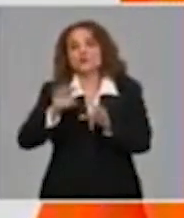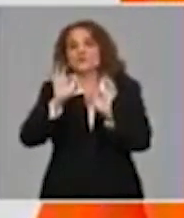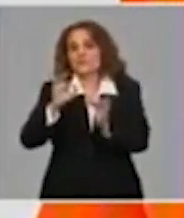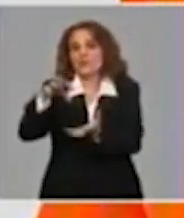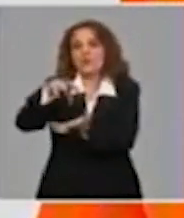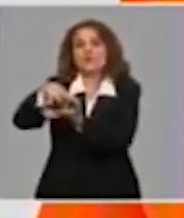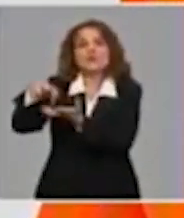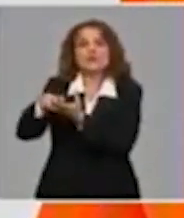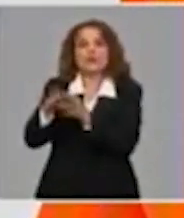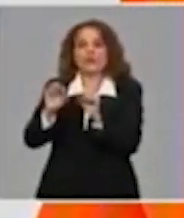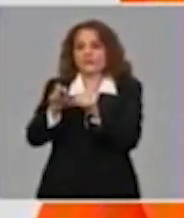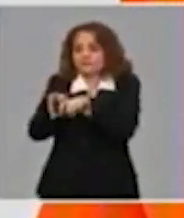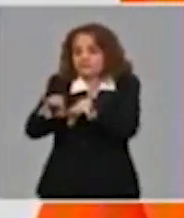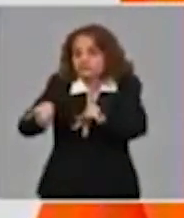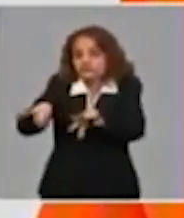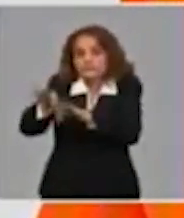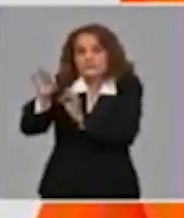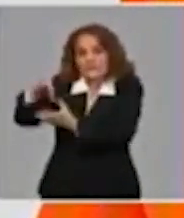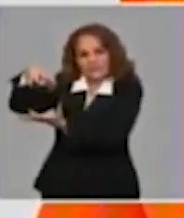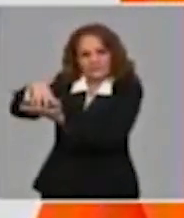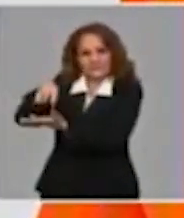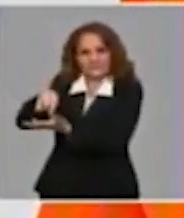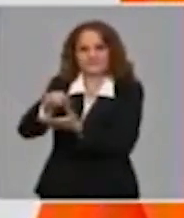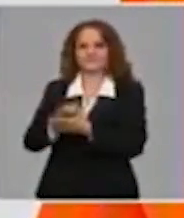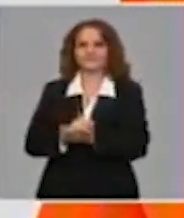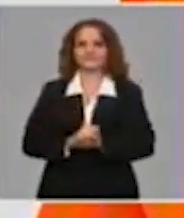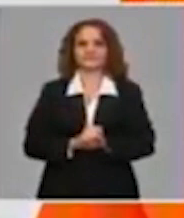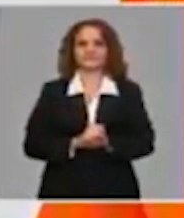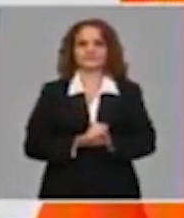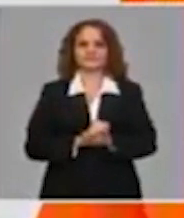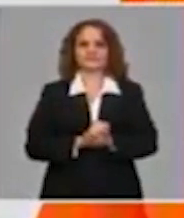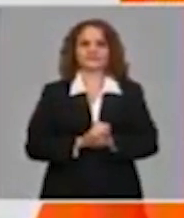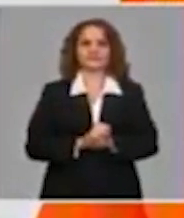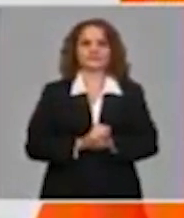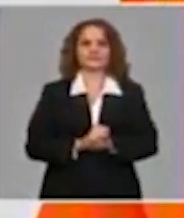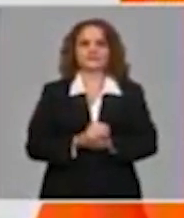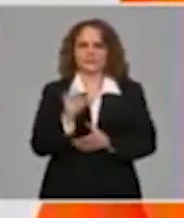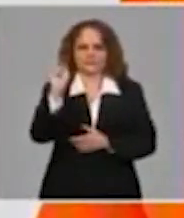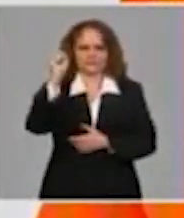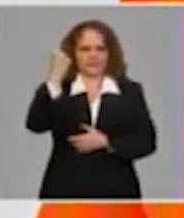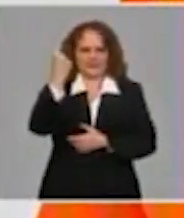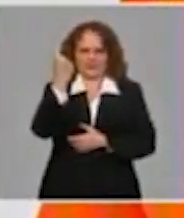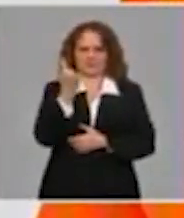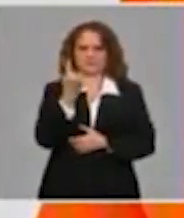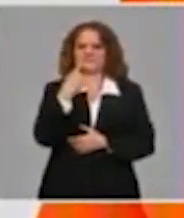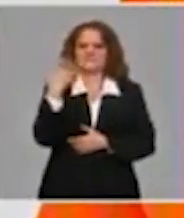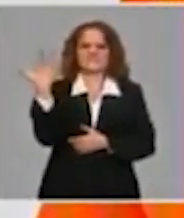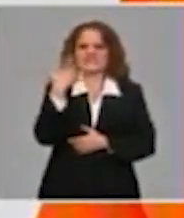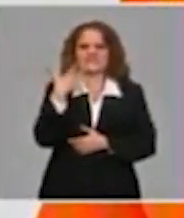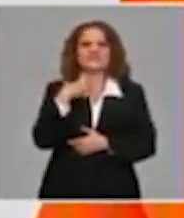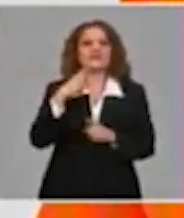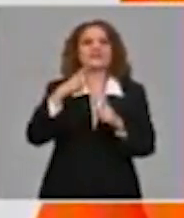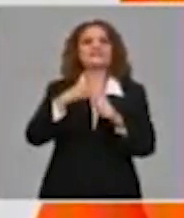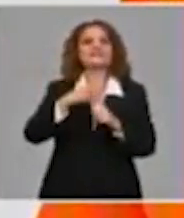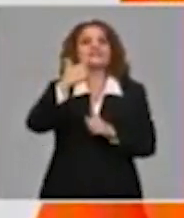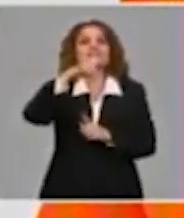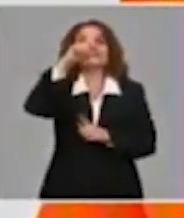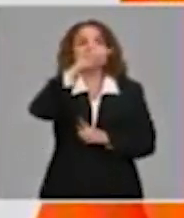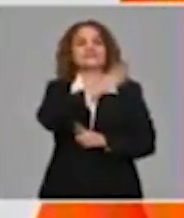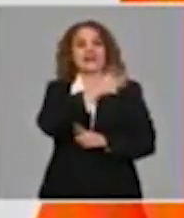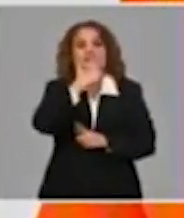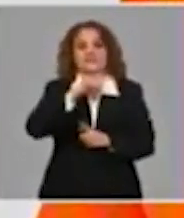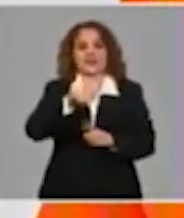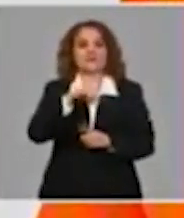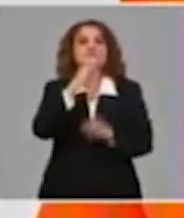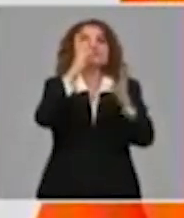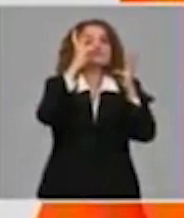mencionamos con frecuencia. Ahora, cuando hablamos de tasa de incidencia, estamos hablando del número de casos nuevos dividido entre